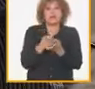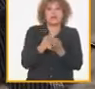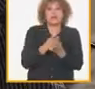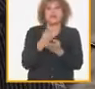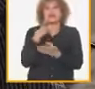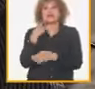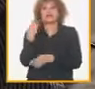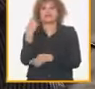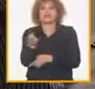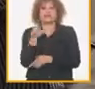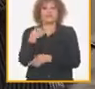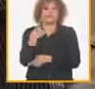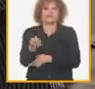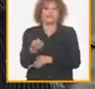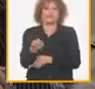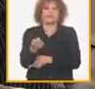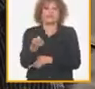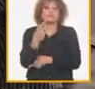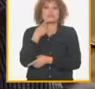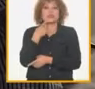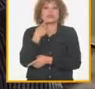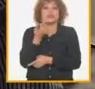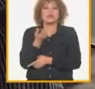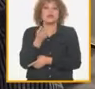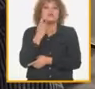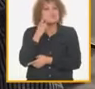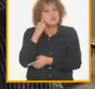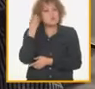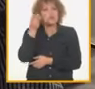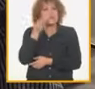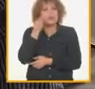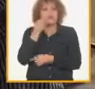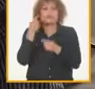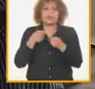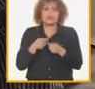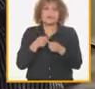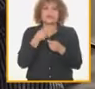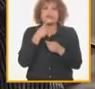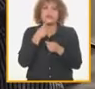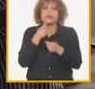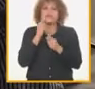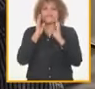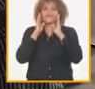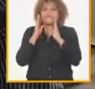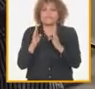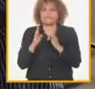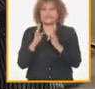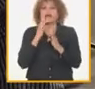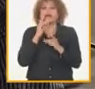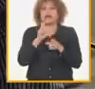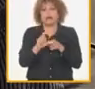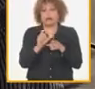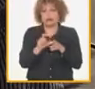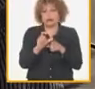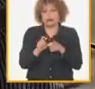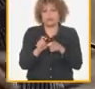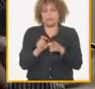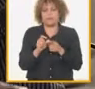y yo creo que hay que darle una mirada totalmente integradora al problema del campo cubano porque no solo vamos a resolver el problema